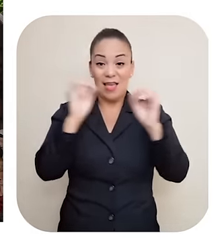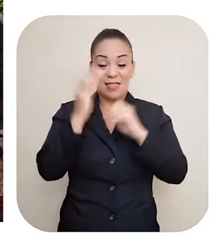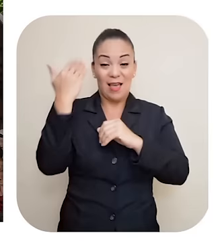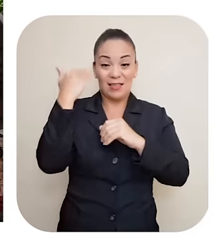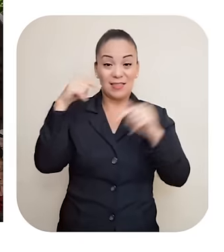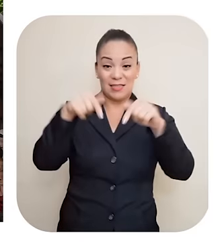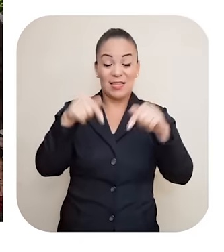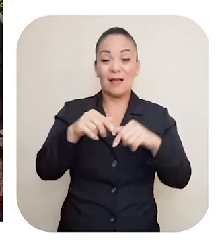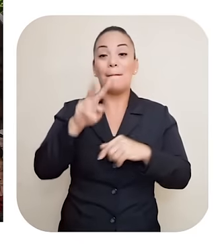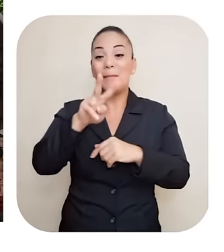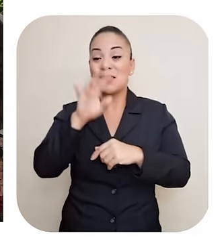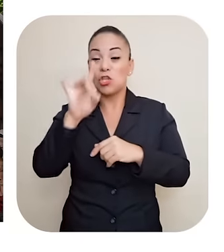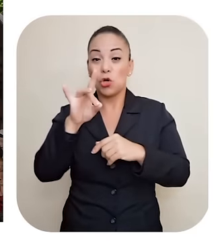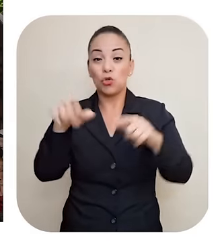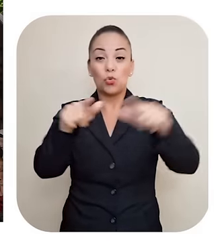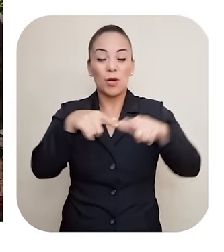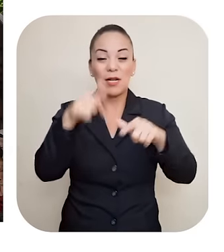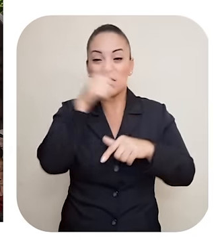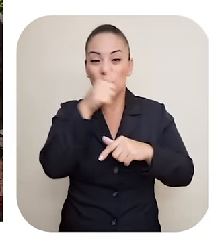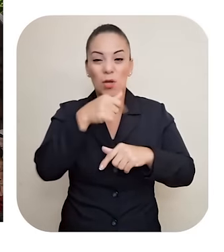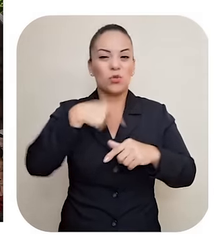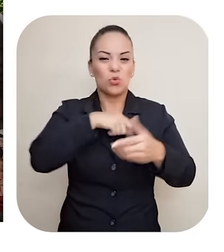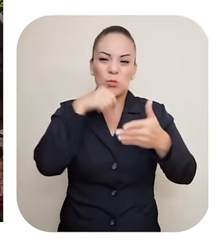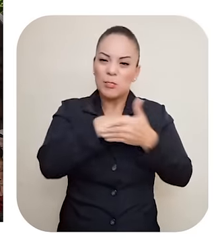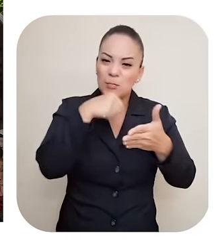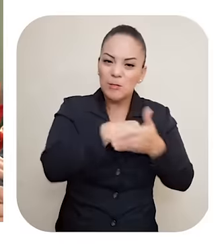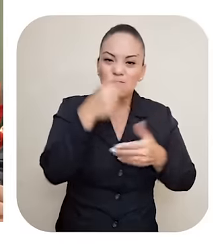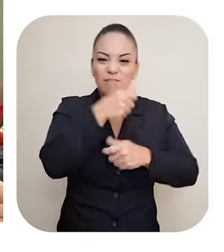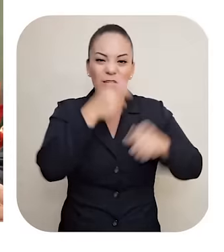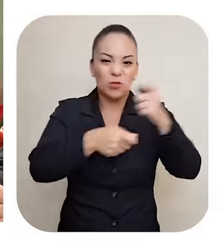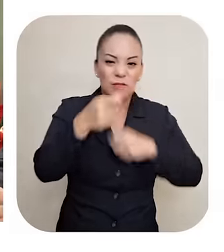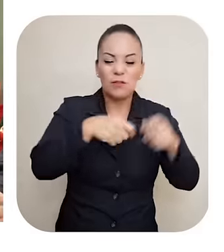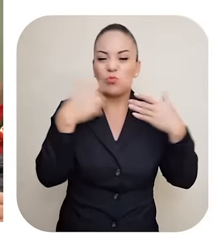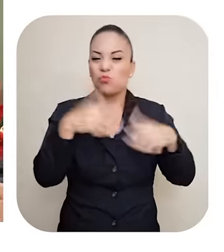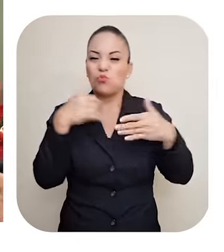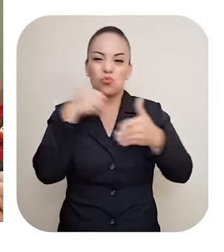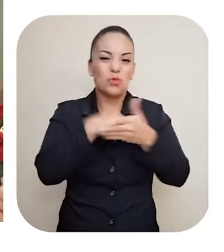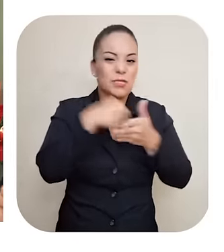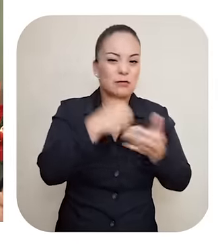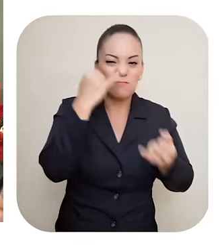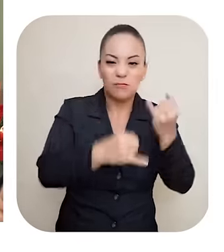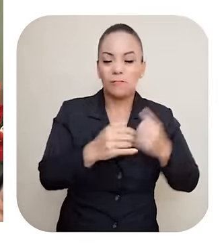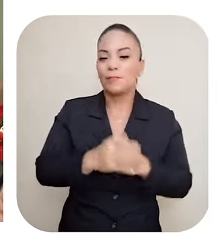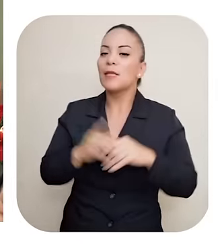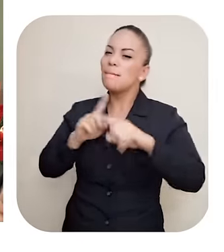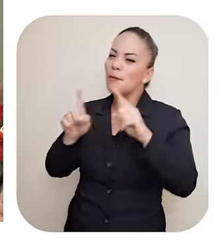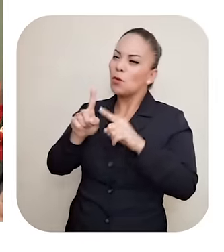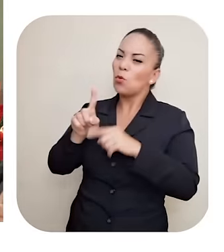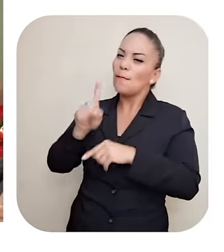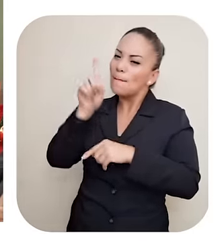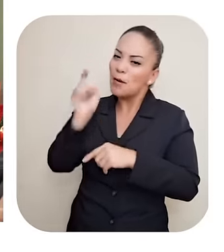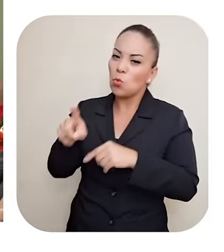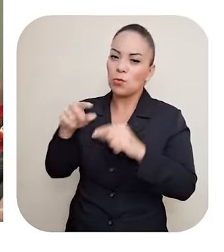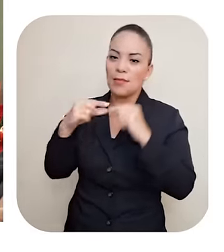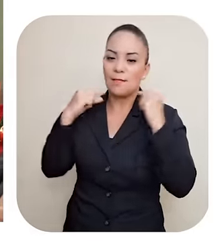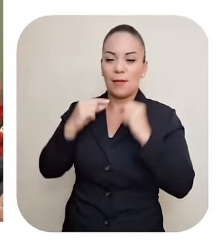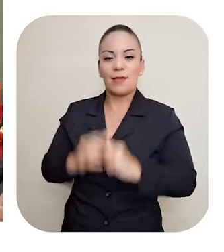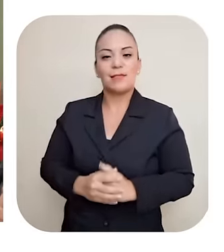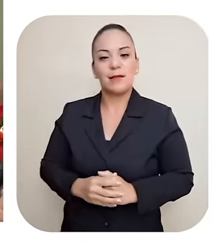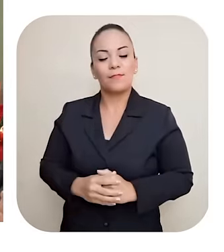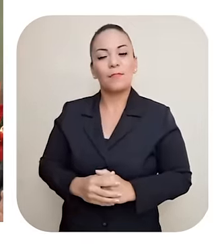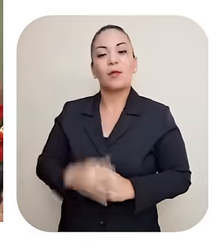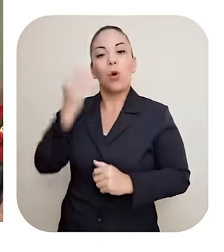Luchamos contra el narcotraficante Daría mi vida Para luchar contra el narcotráfico Pero dígame una cosa Padre Usted es obviamente un hombre